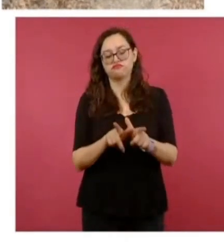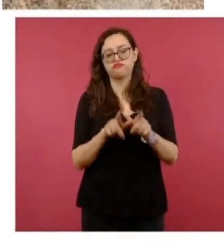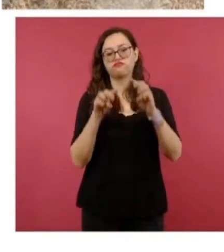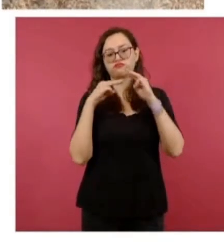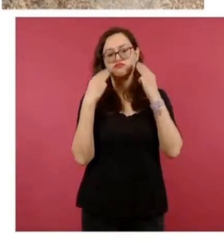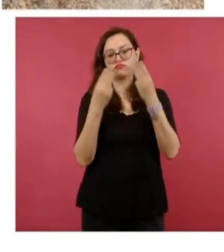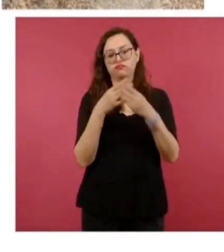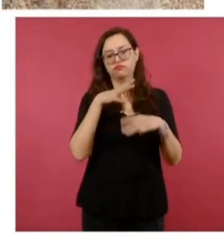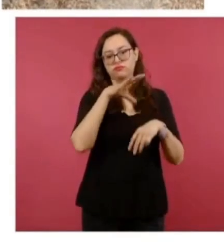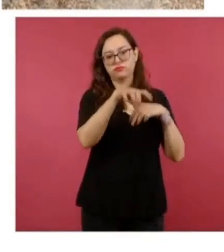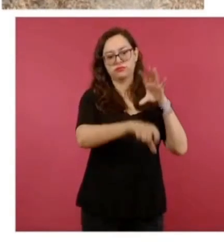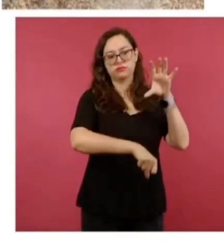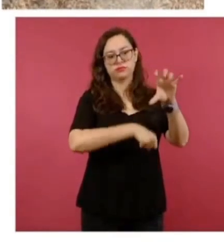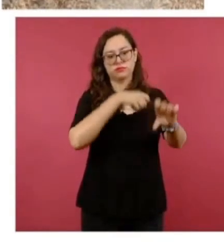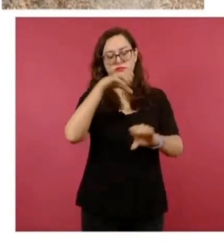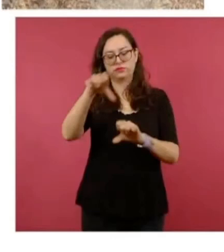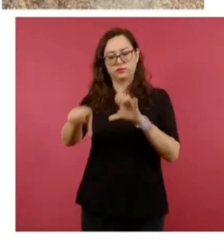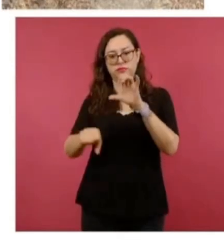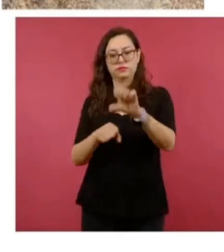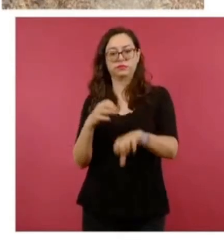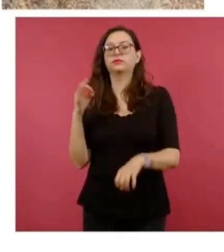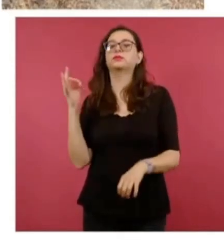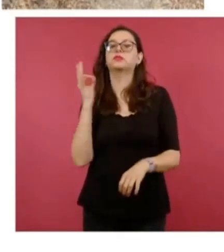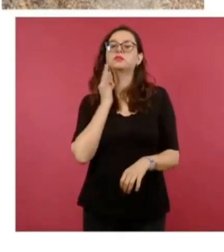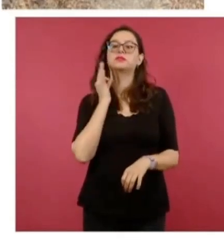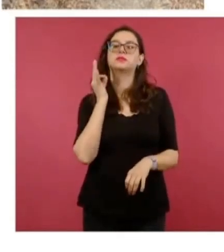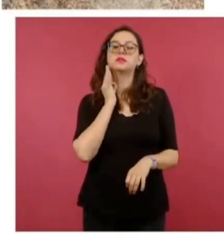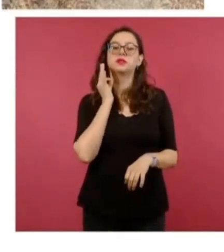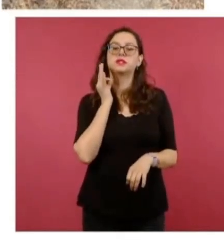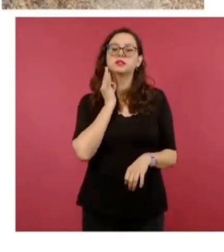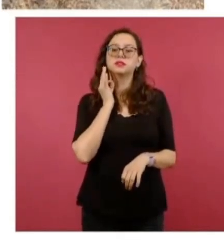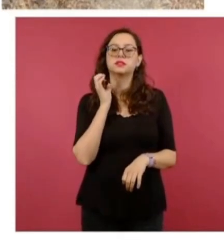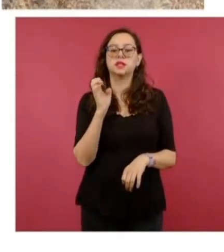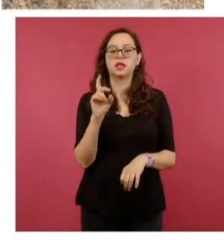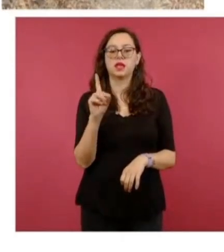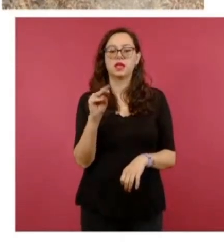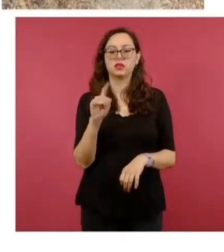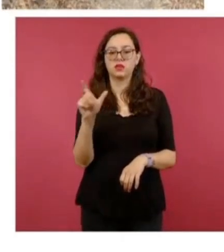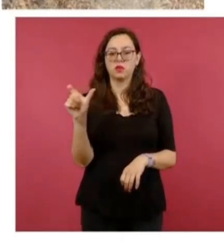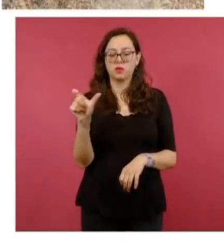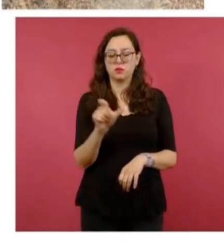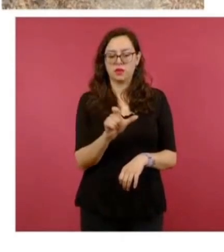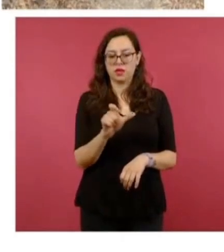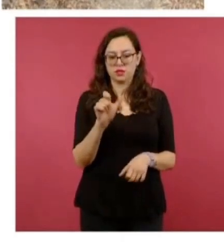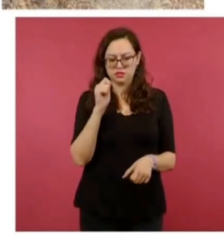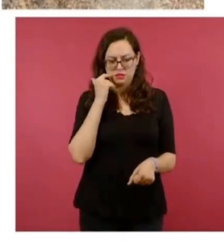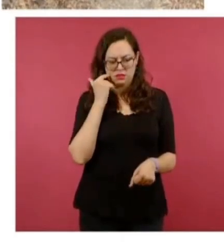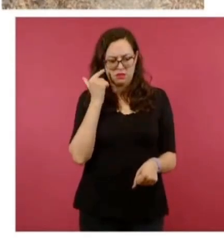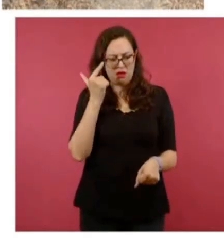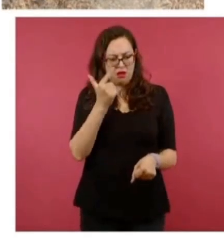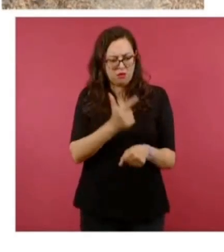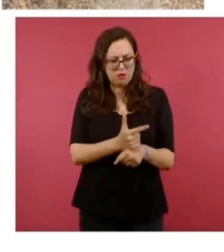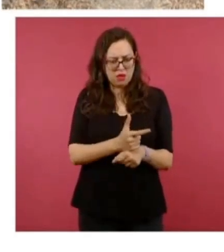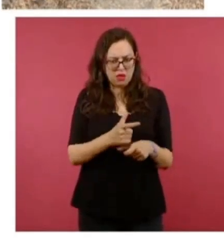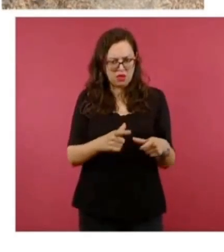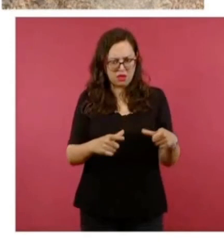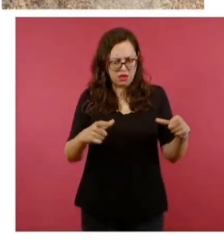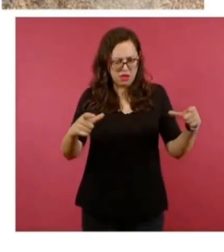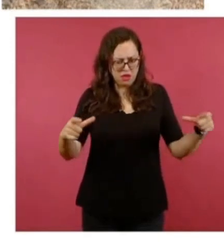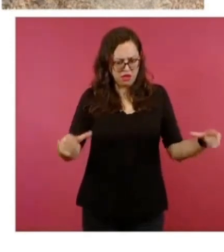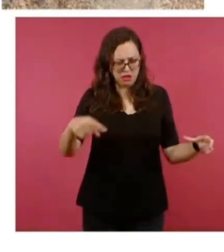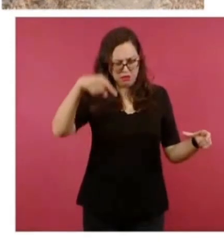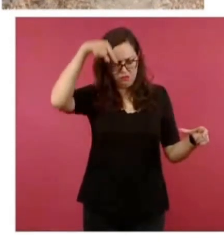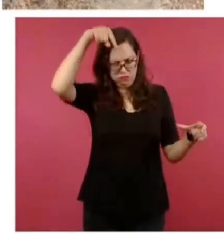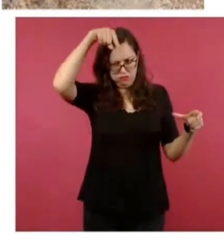Fiscalía del Estado de México localiza este pozo de cuatro metros de diámetro 40 de profundidad en la colonia El